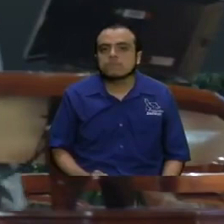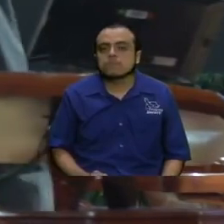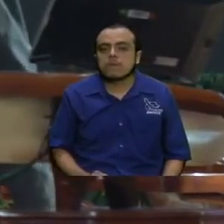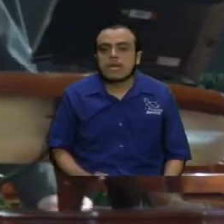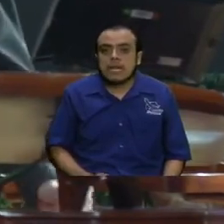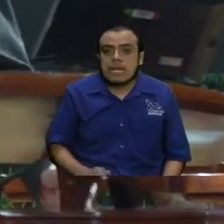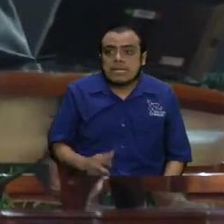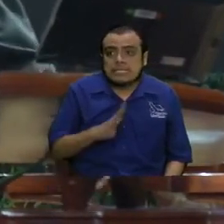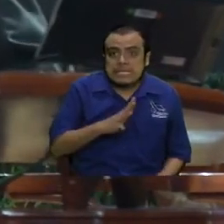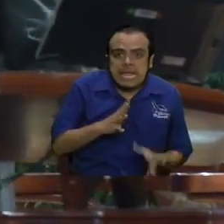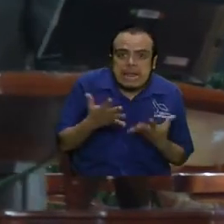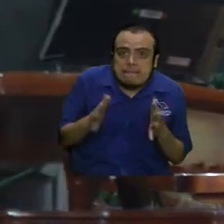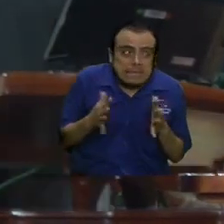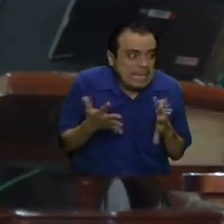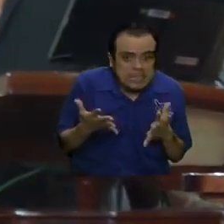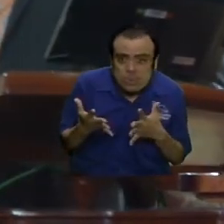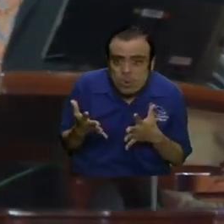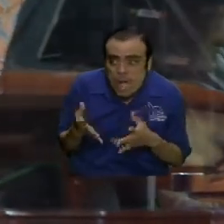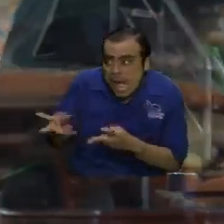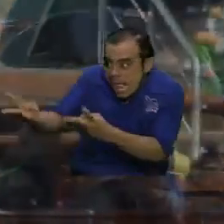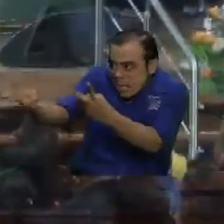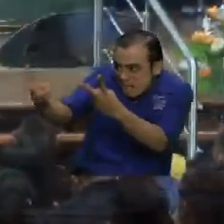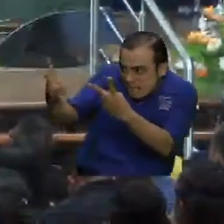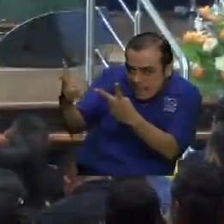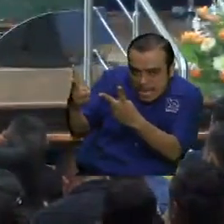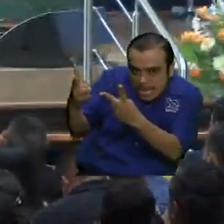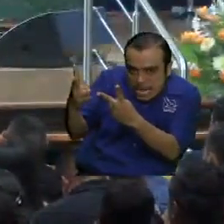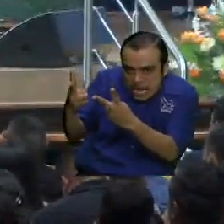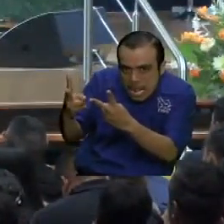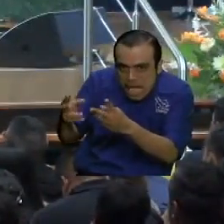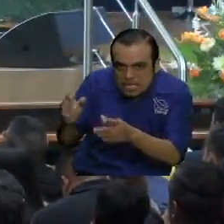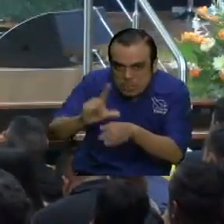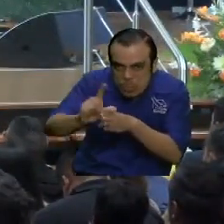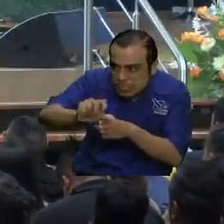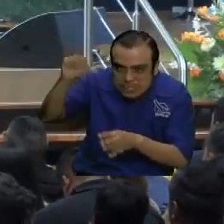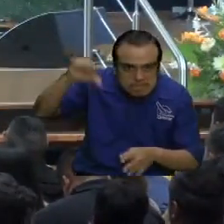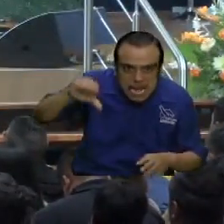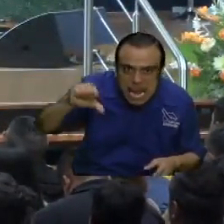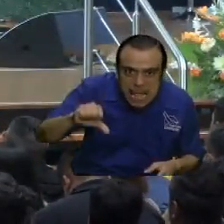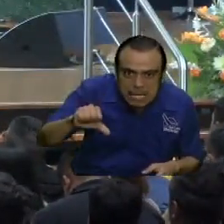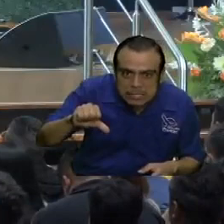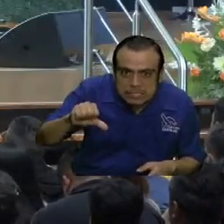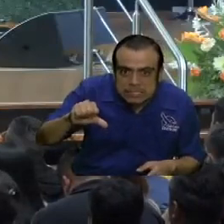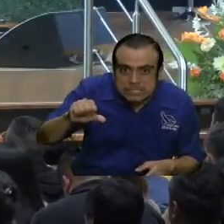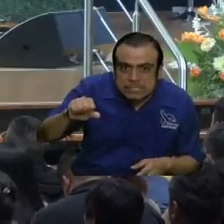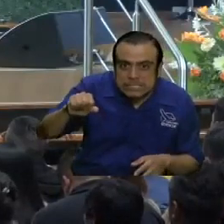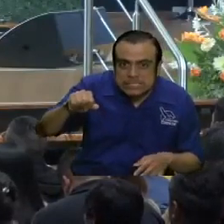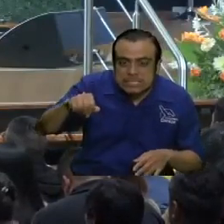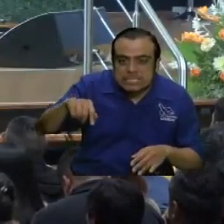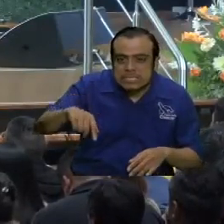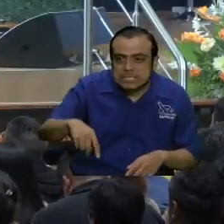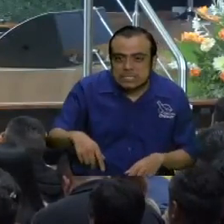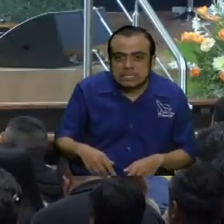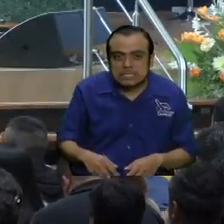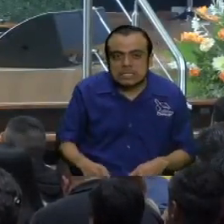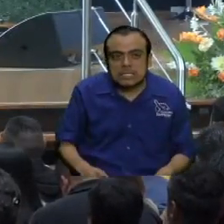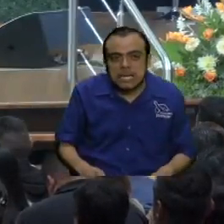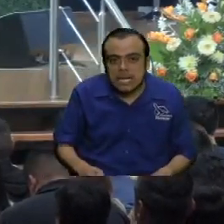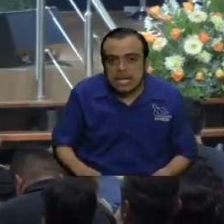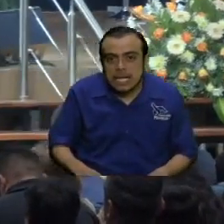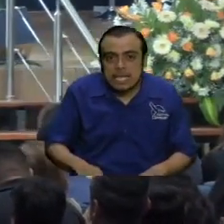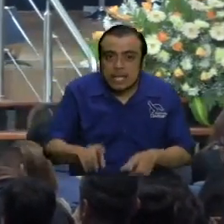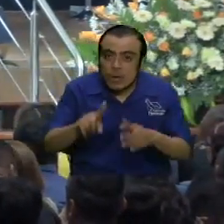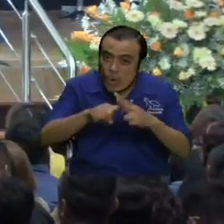tiene miedo al ver las olas. Tiene miedo y al tener miedo se empieza a hundir. Es que cuando, hermano, mire,